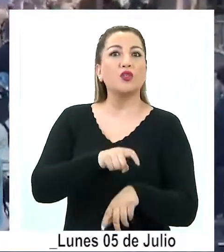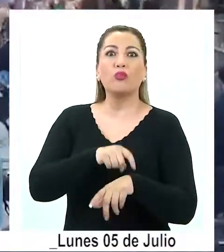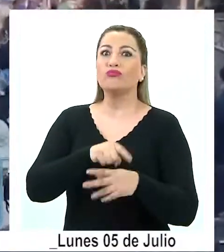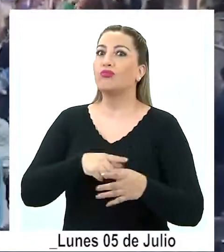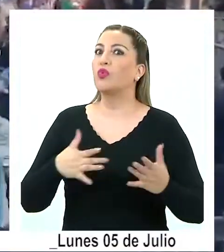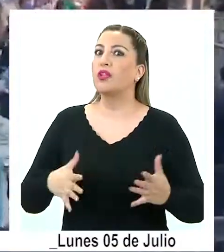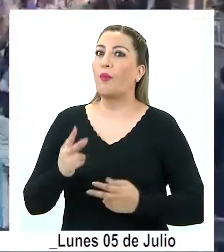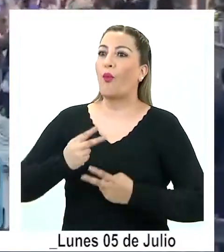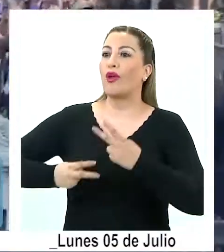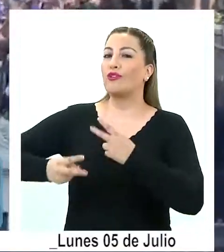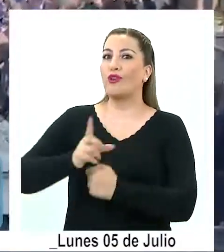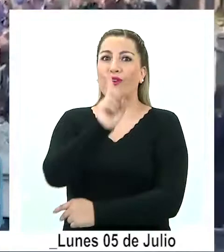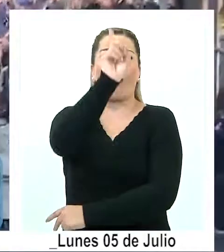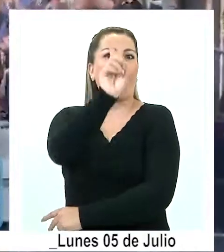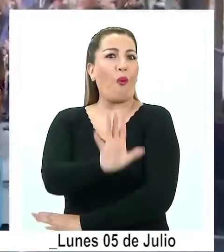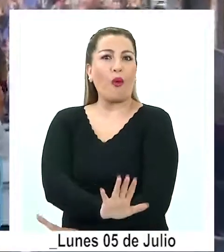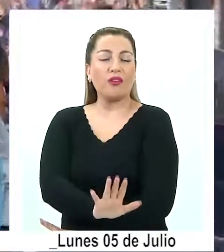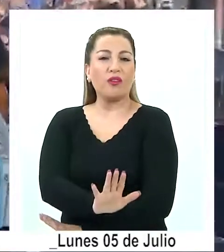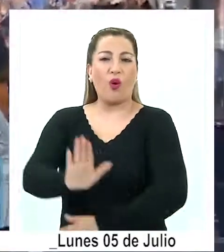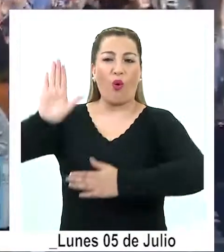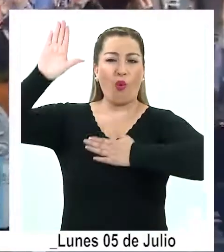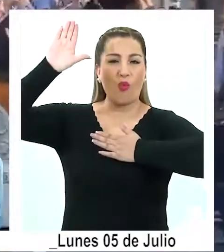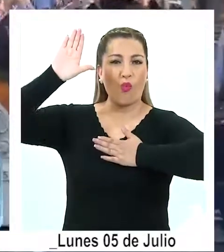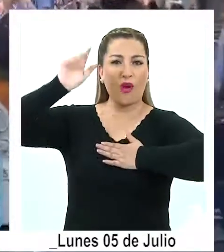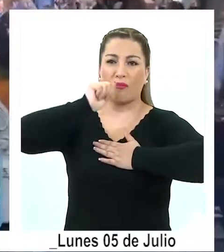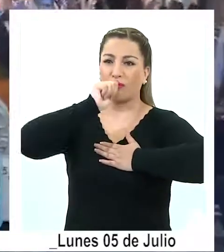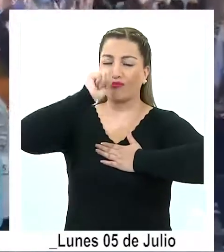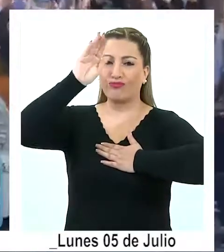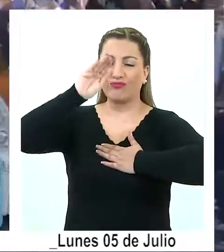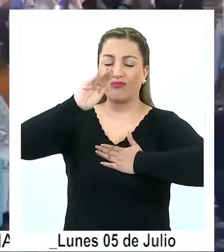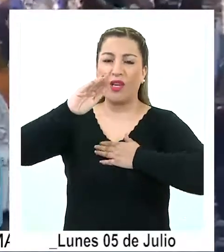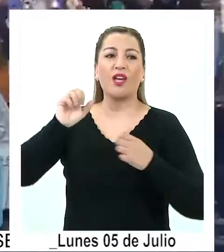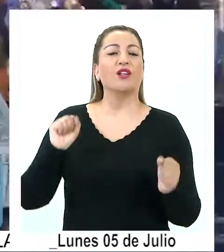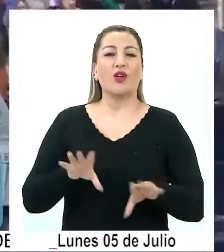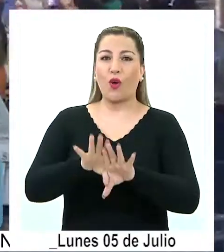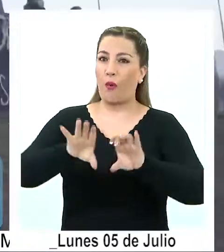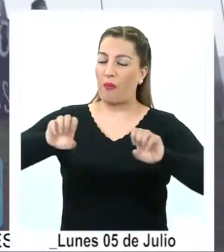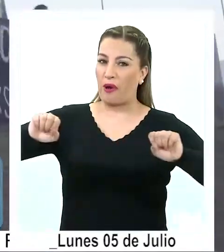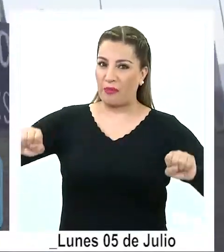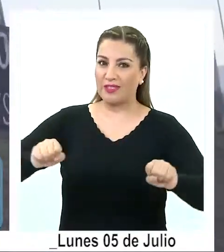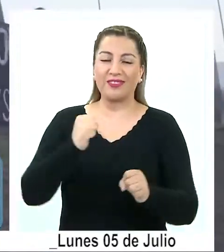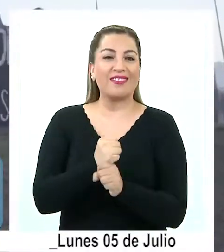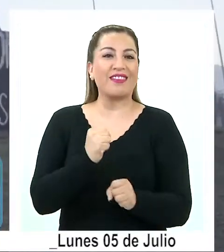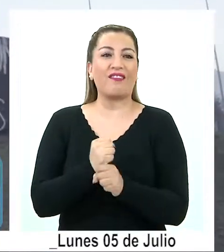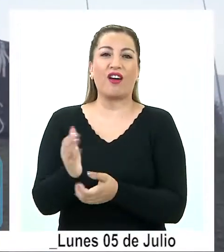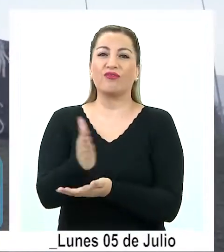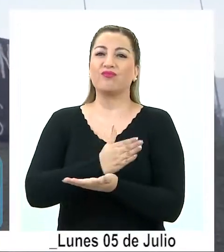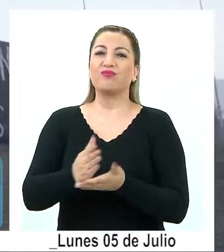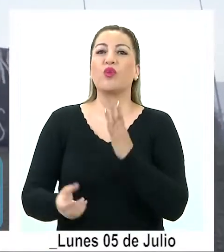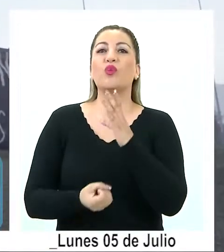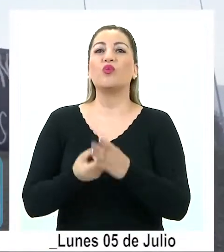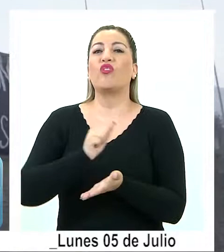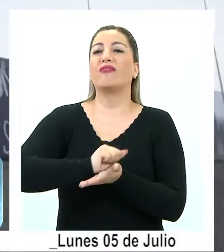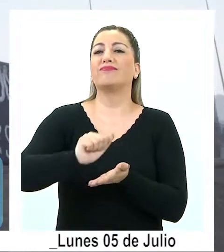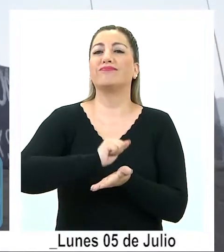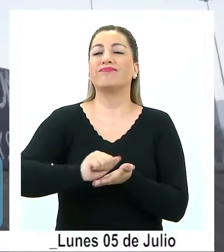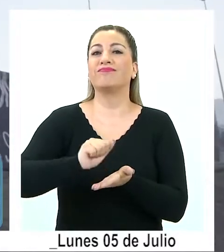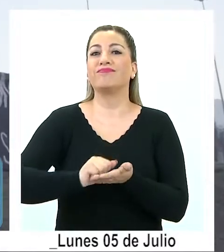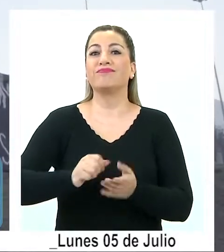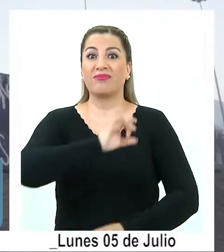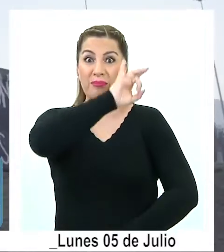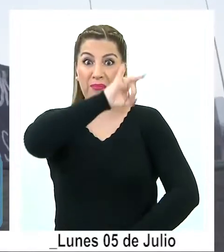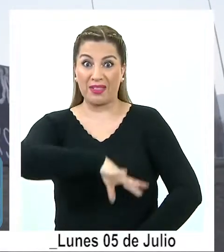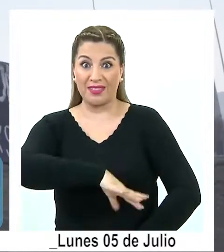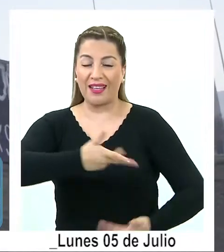Fue un momento histórico, un juramento que comprometió el trabajo sistemático para elaborar una nueva Carta